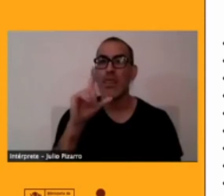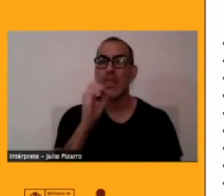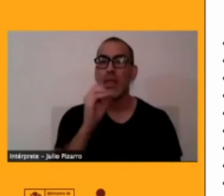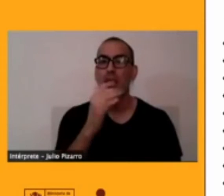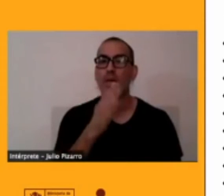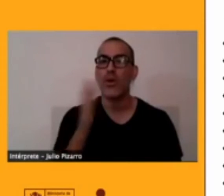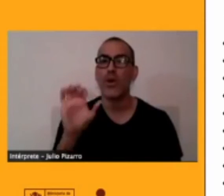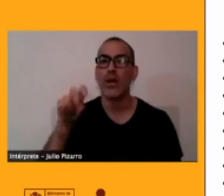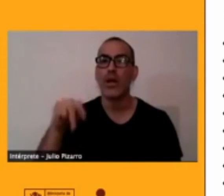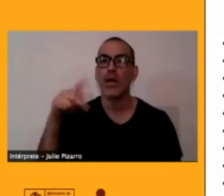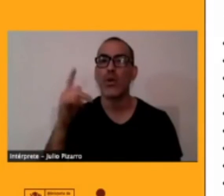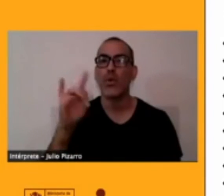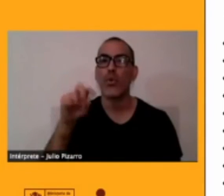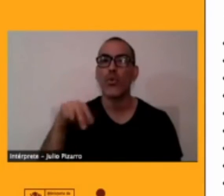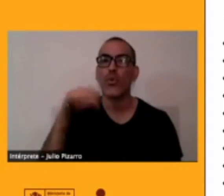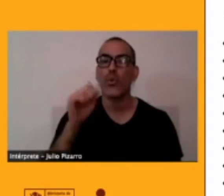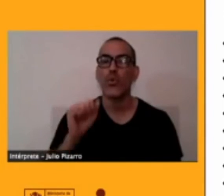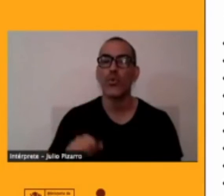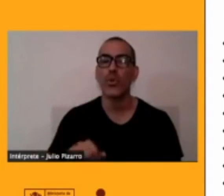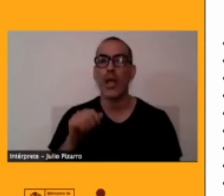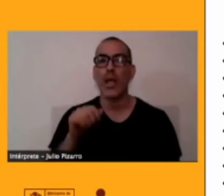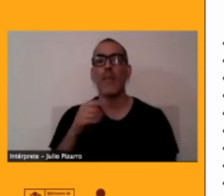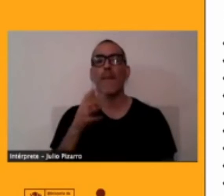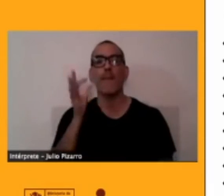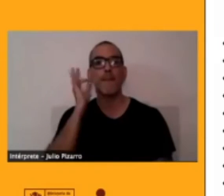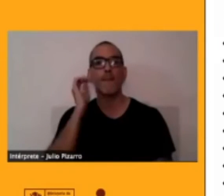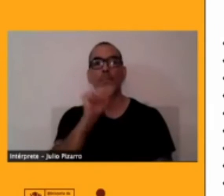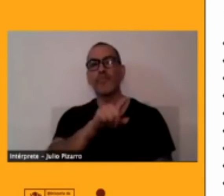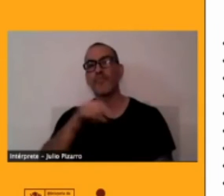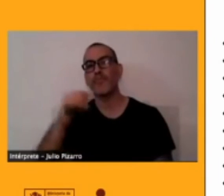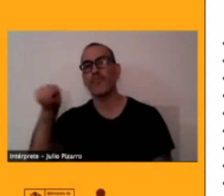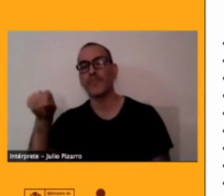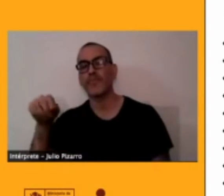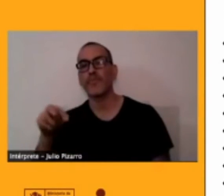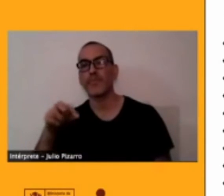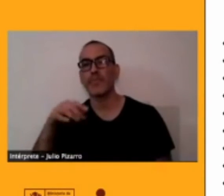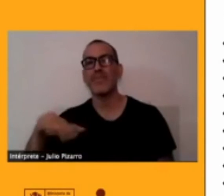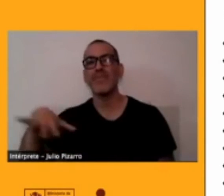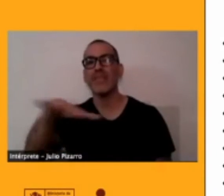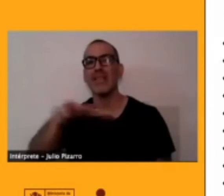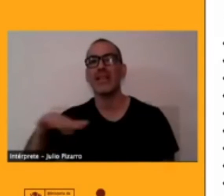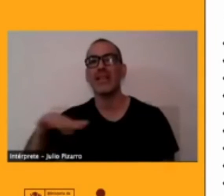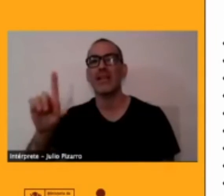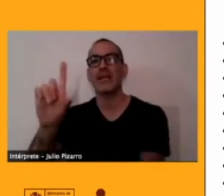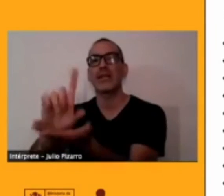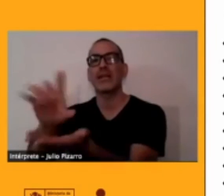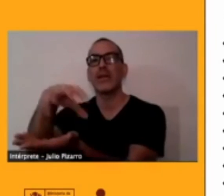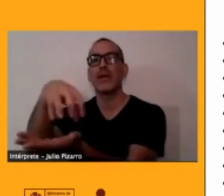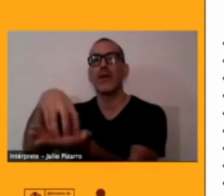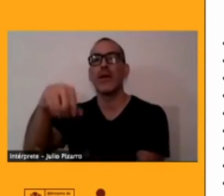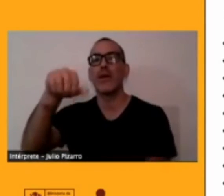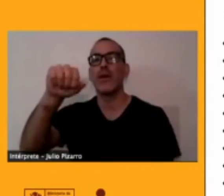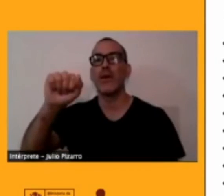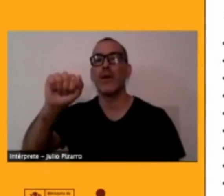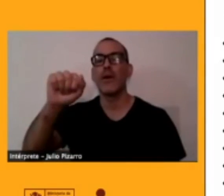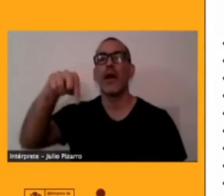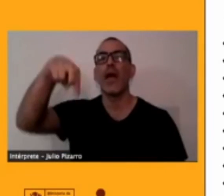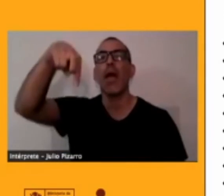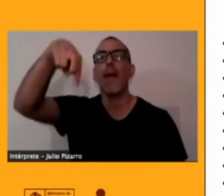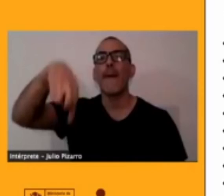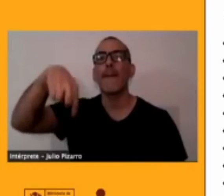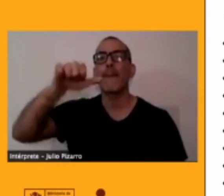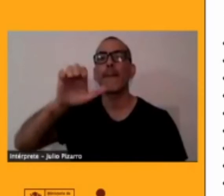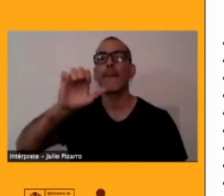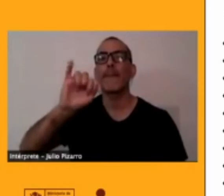Peine que ha trabajado muy duro en eso y es un trabajo muy bonito hay un Facebook Kunza Language o Lengua Kunza